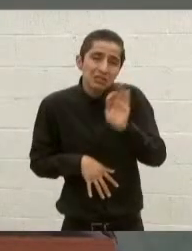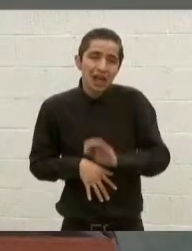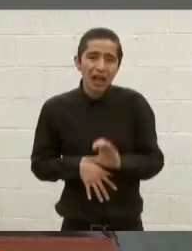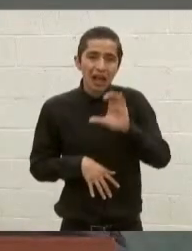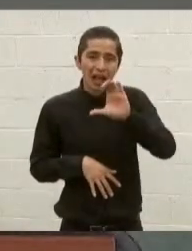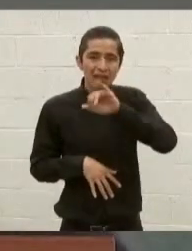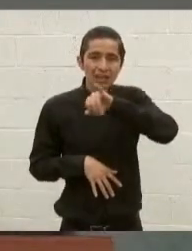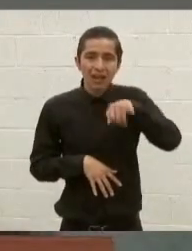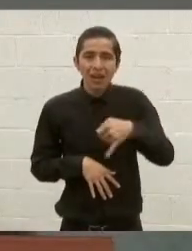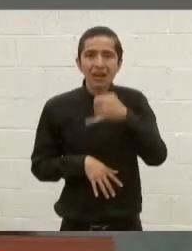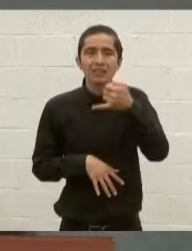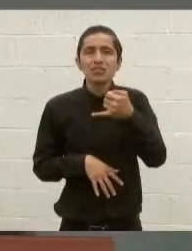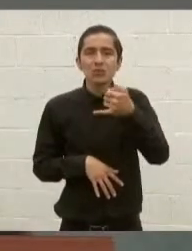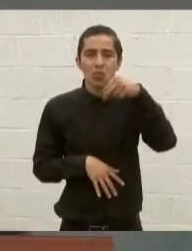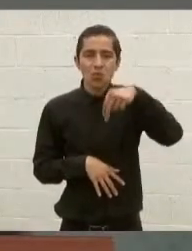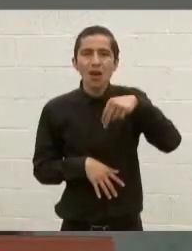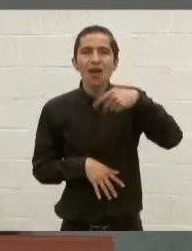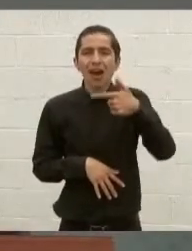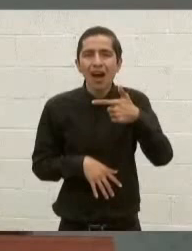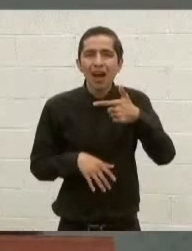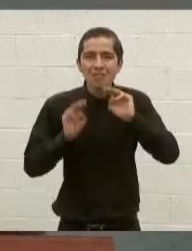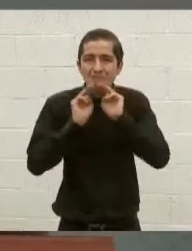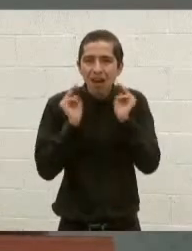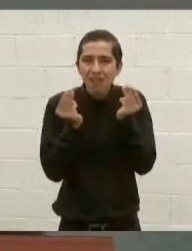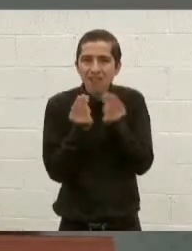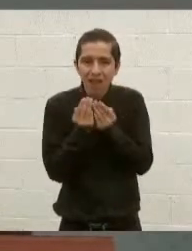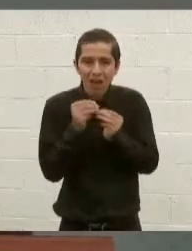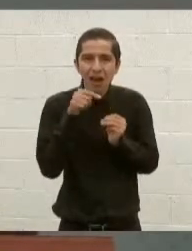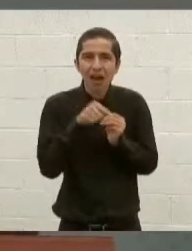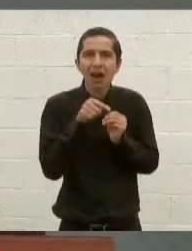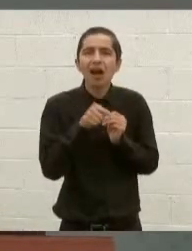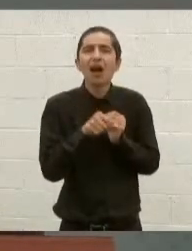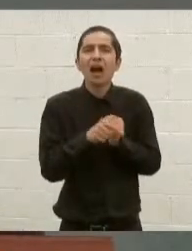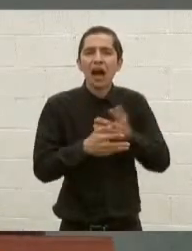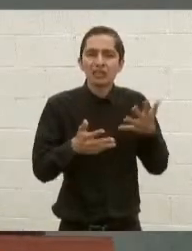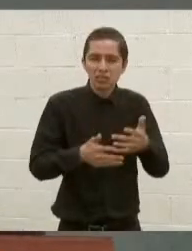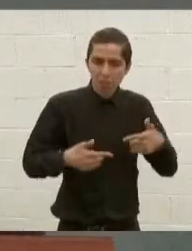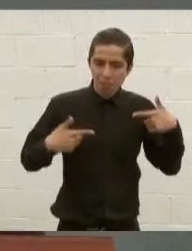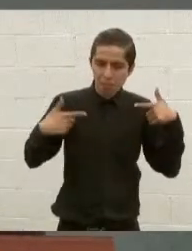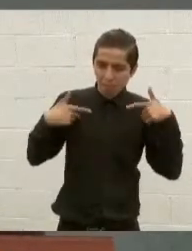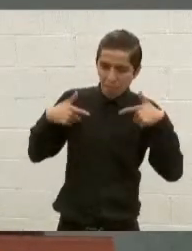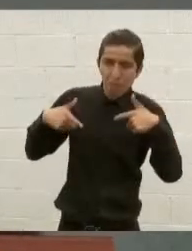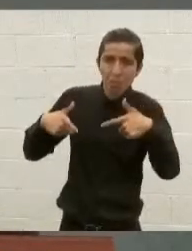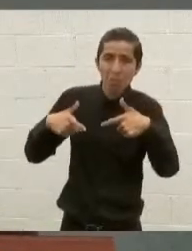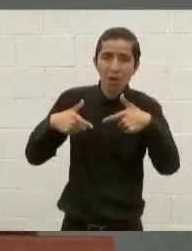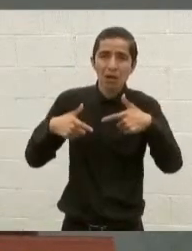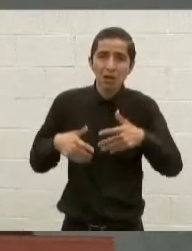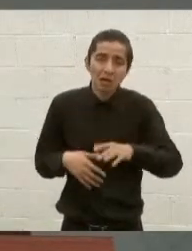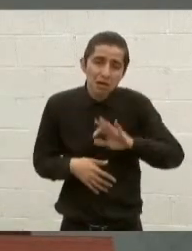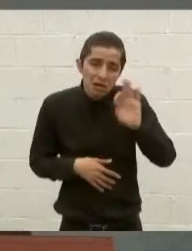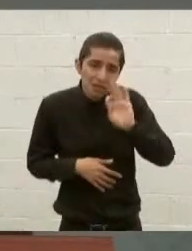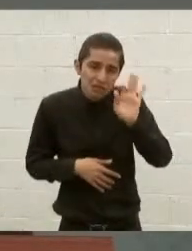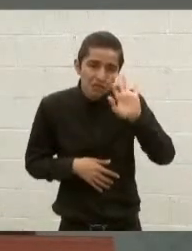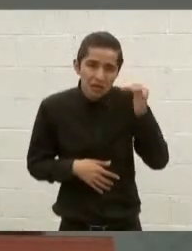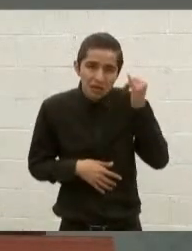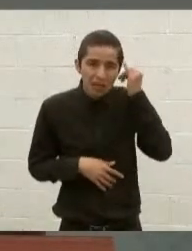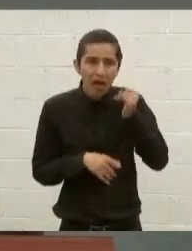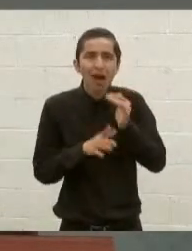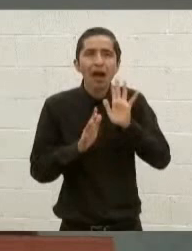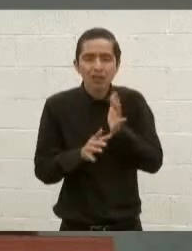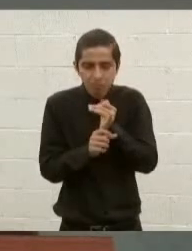Generación como los autores de este atentado. Esta es una de las hipótesis que está